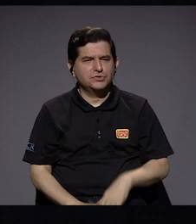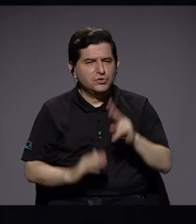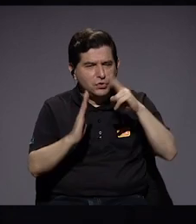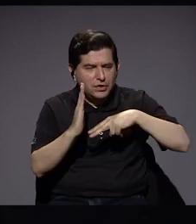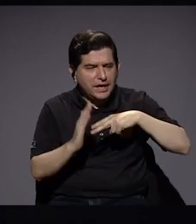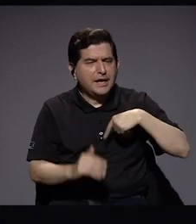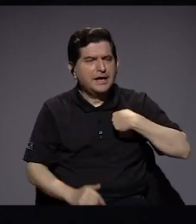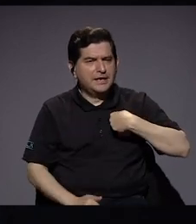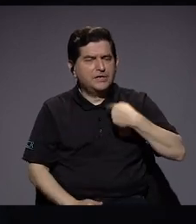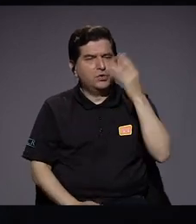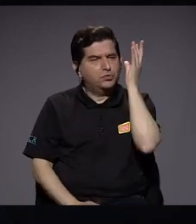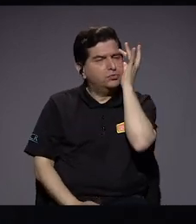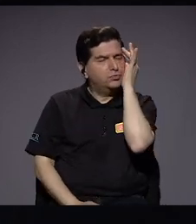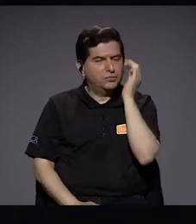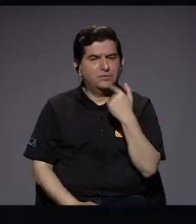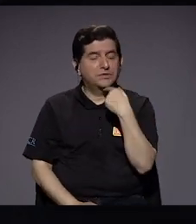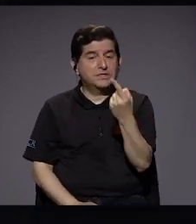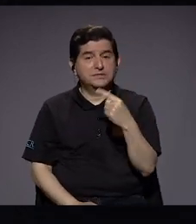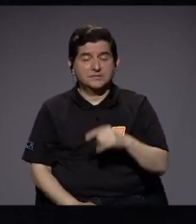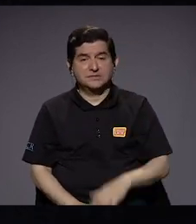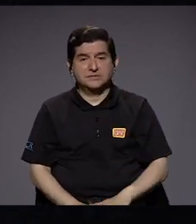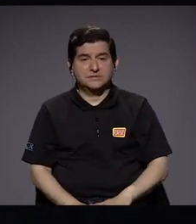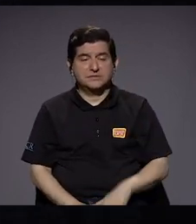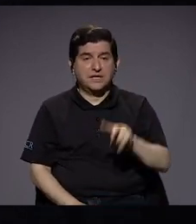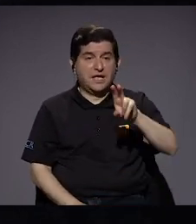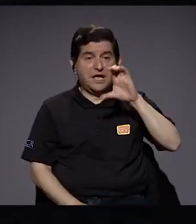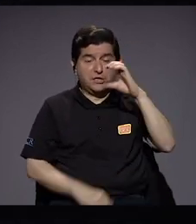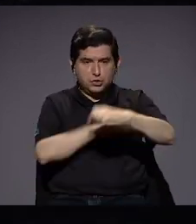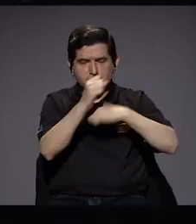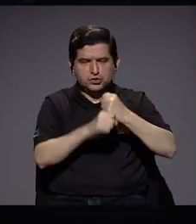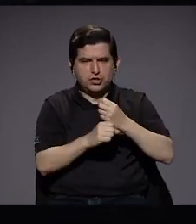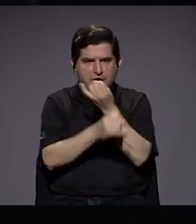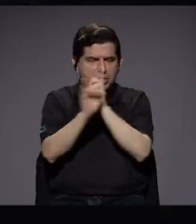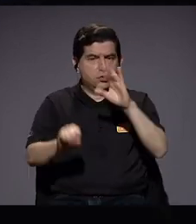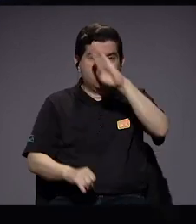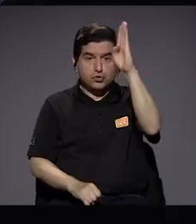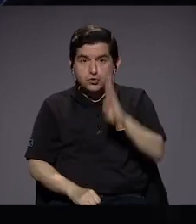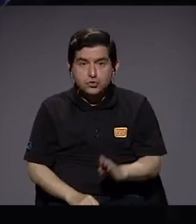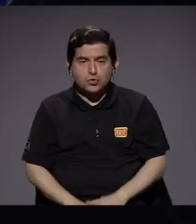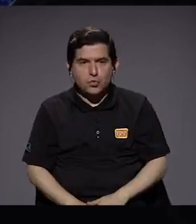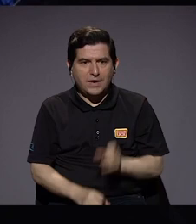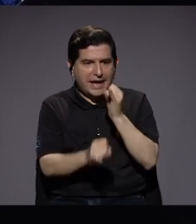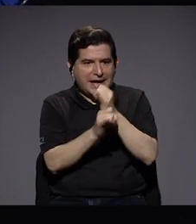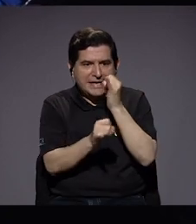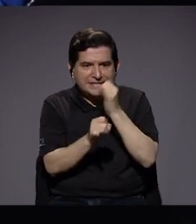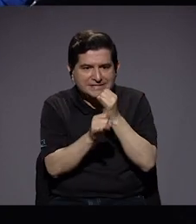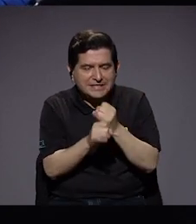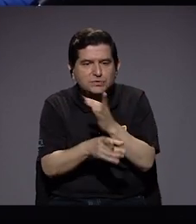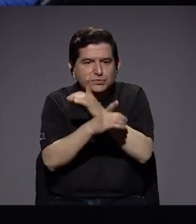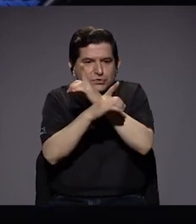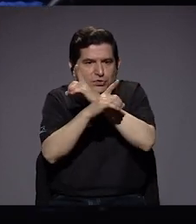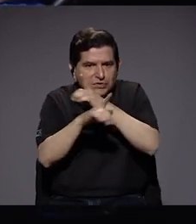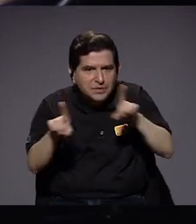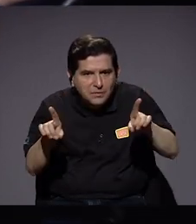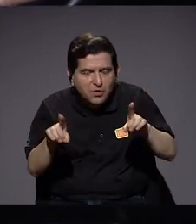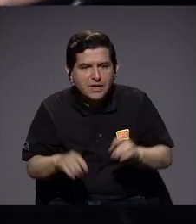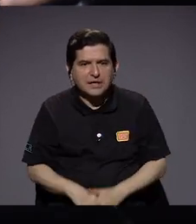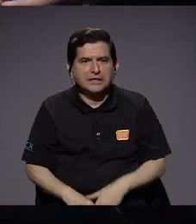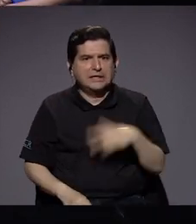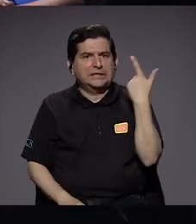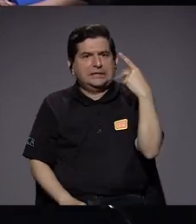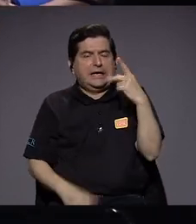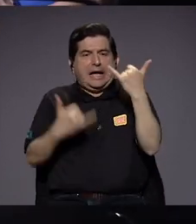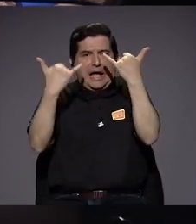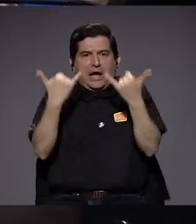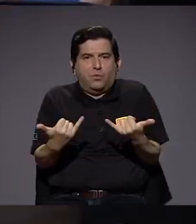preocupó mucho esto. Usted dice, nunca en los 200 años de independencia habíamos visto nuestra institucionalidad y democracia en tanto